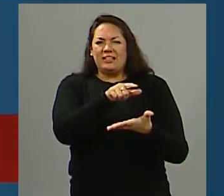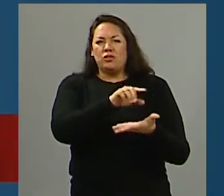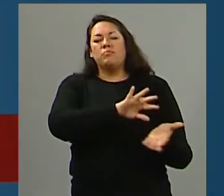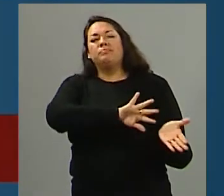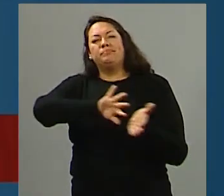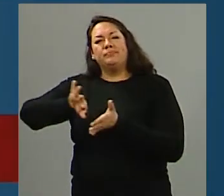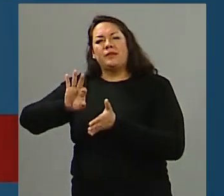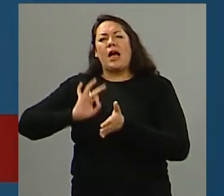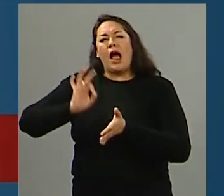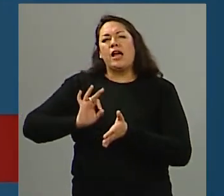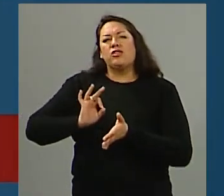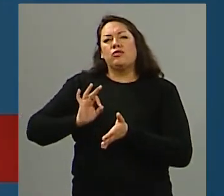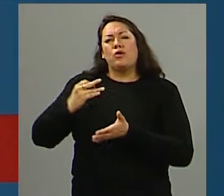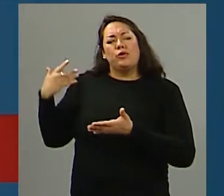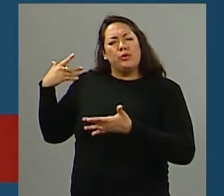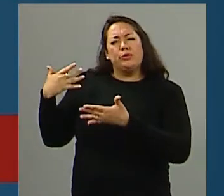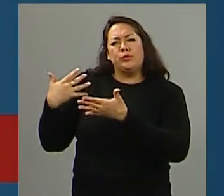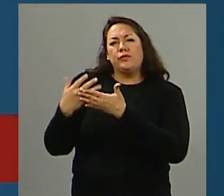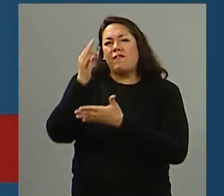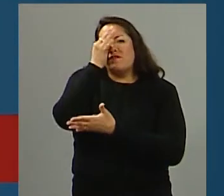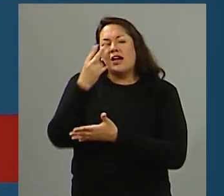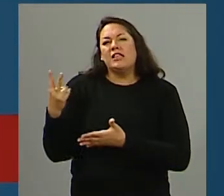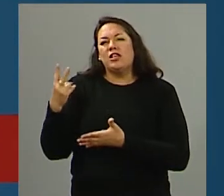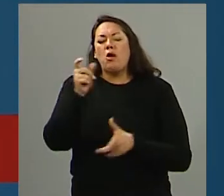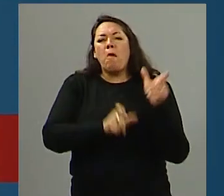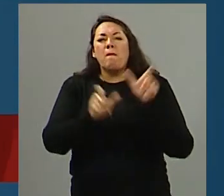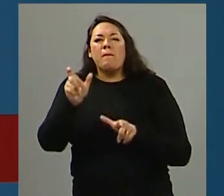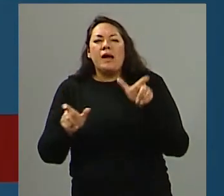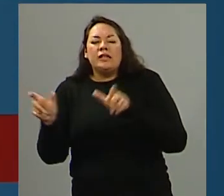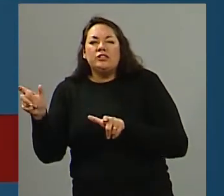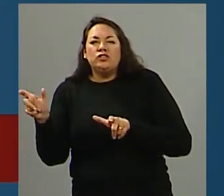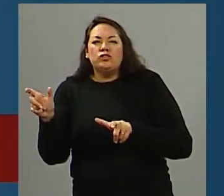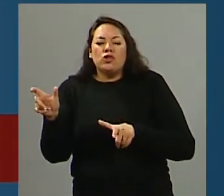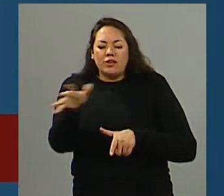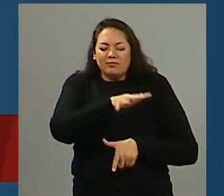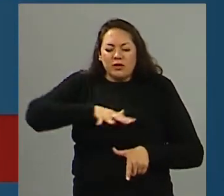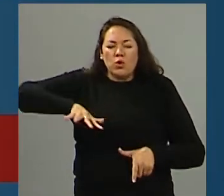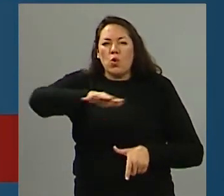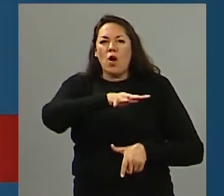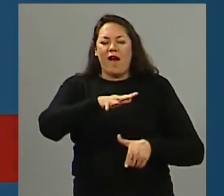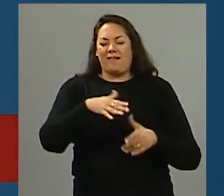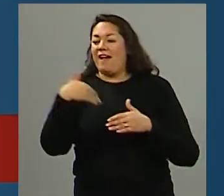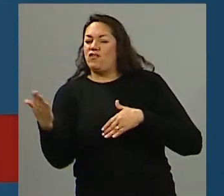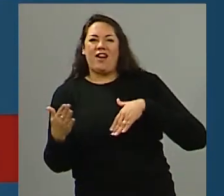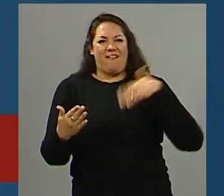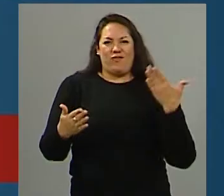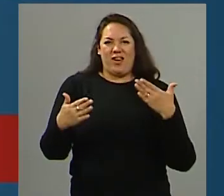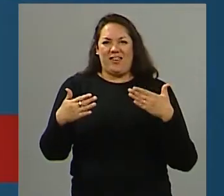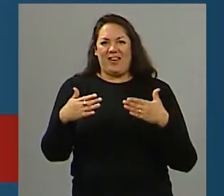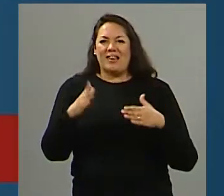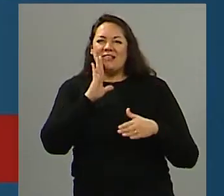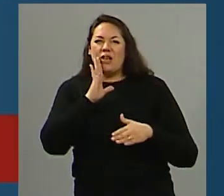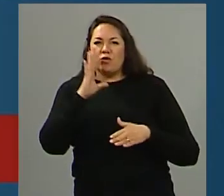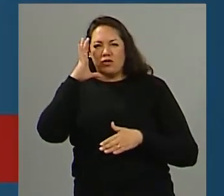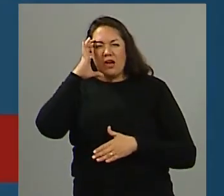22 años que han pasado de estos atentados, la gente se... Y saliendo de Nueva York, el resto de Estados Unidos sigue